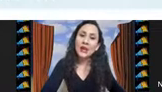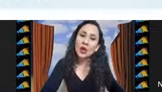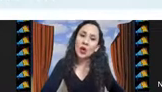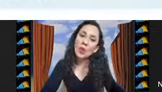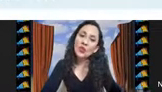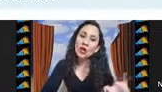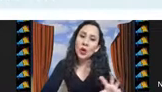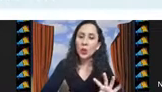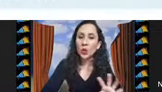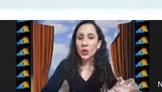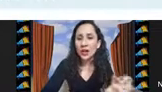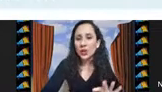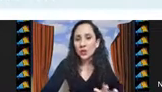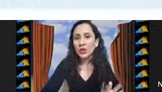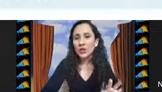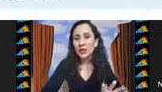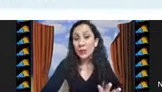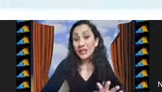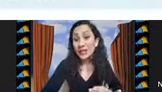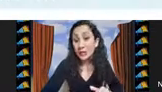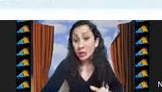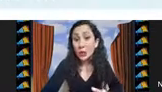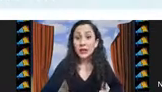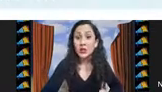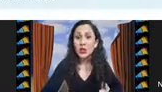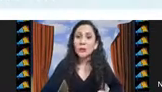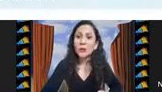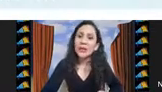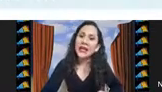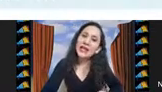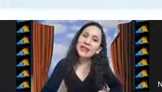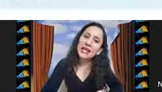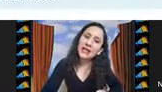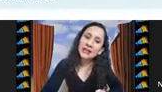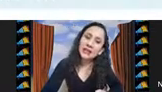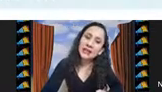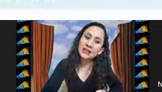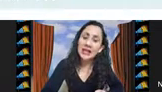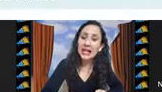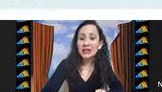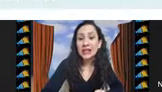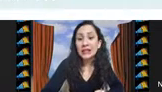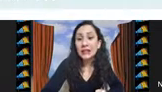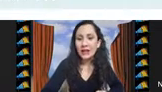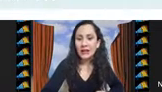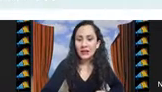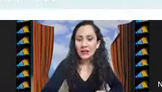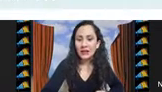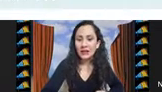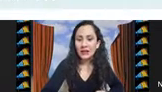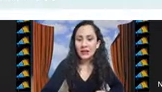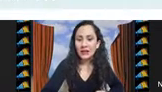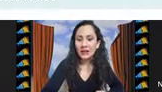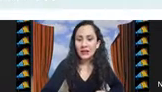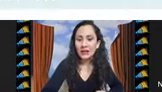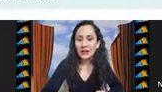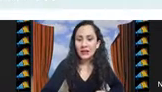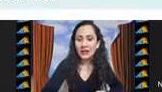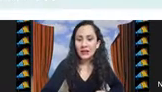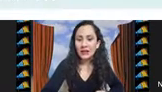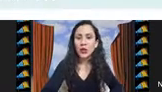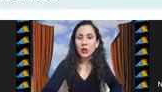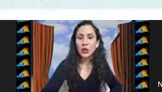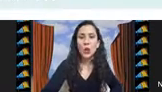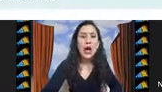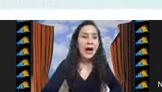cómo se comportó el algoritmo internamente qué es lo que hizo y las características de la salida en cuanto a